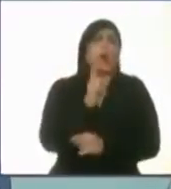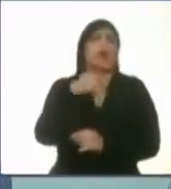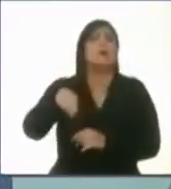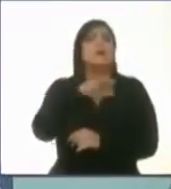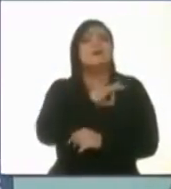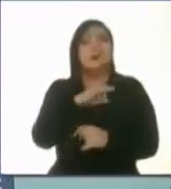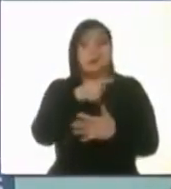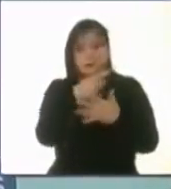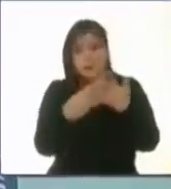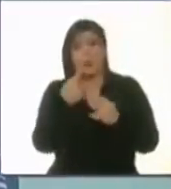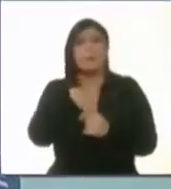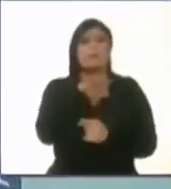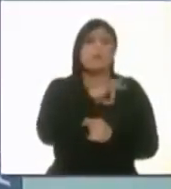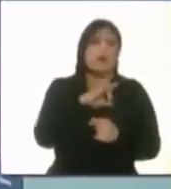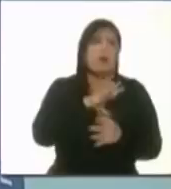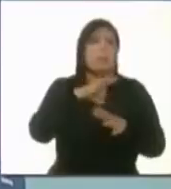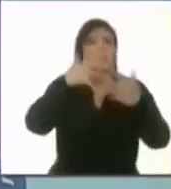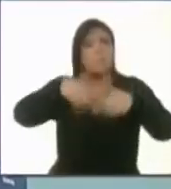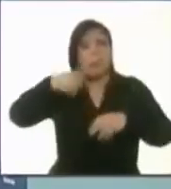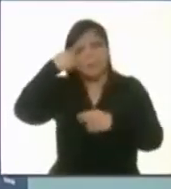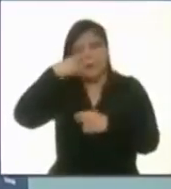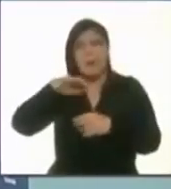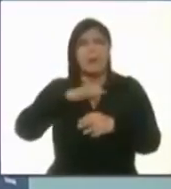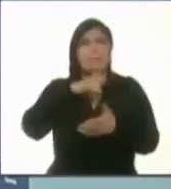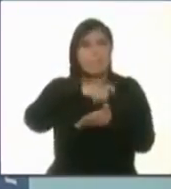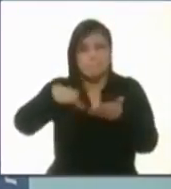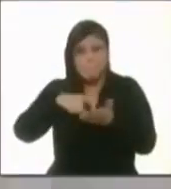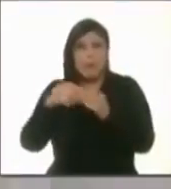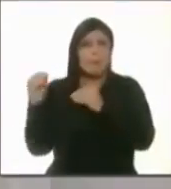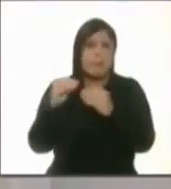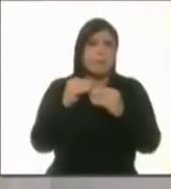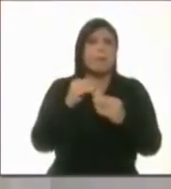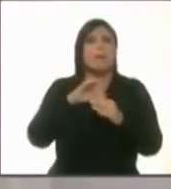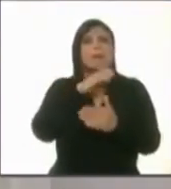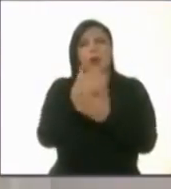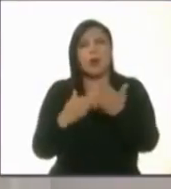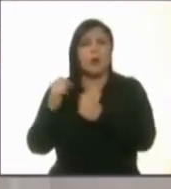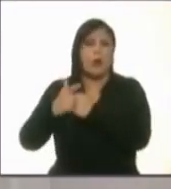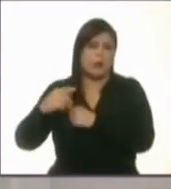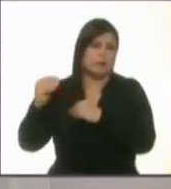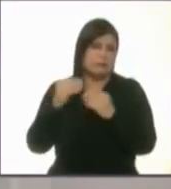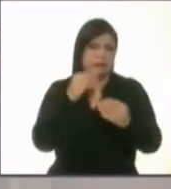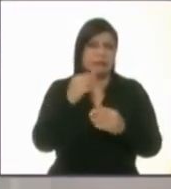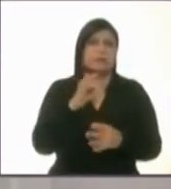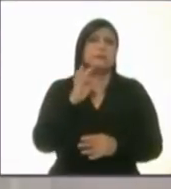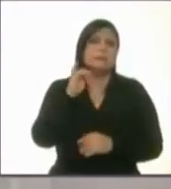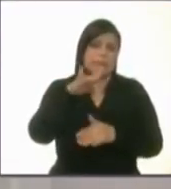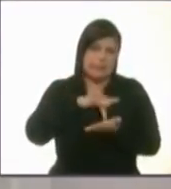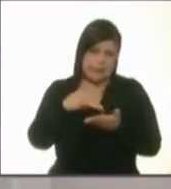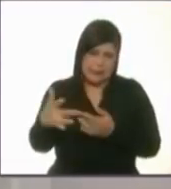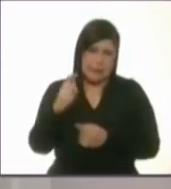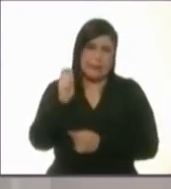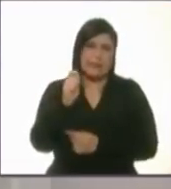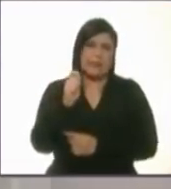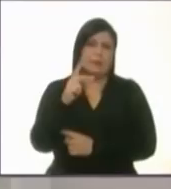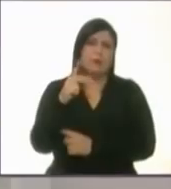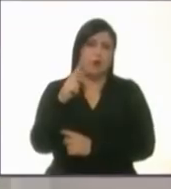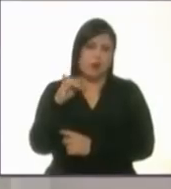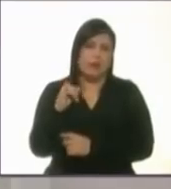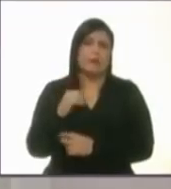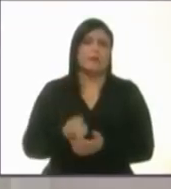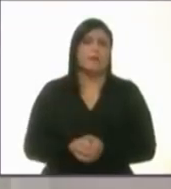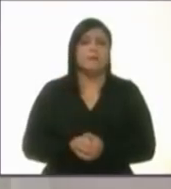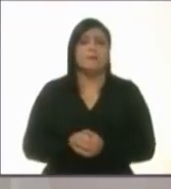procesos de adquisiciones, en subastas, en licitaciones. Muchas gracias, candidata Purificación Carpinteiro.